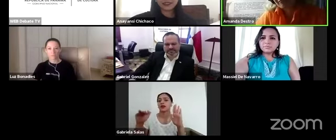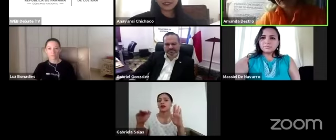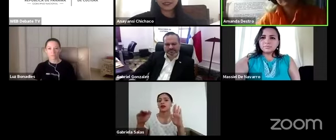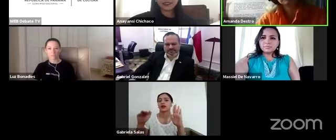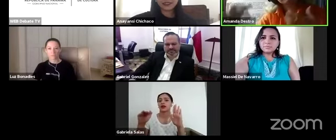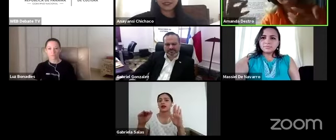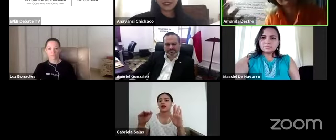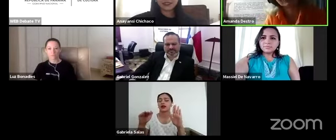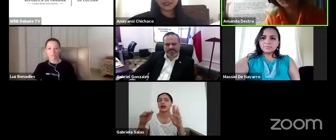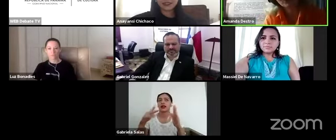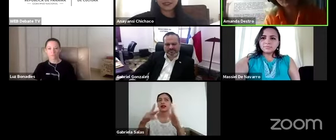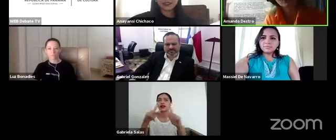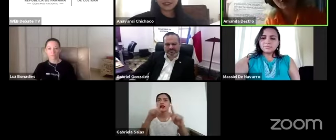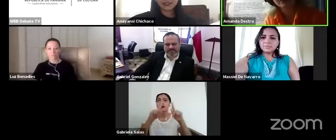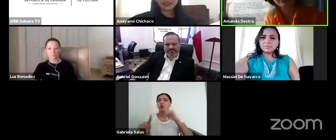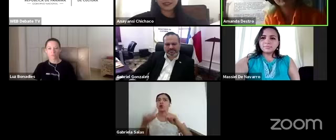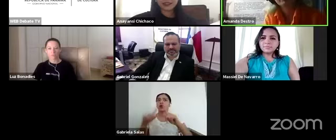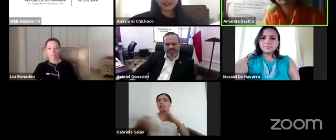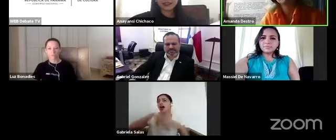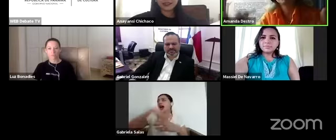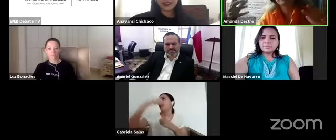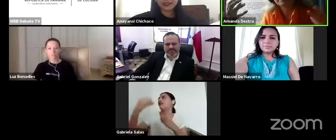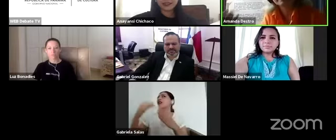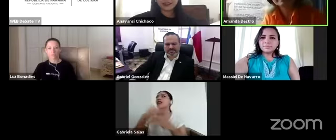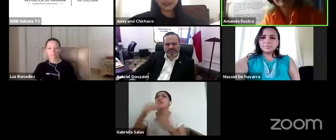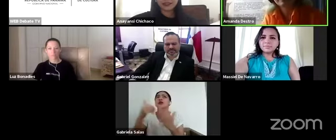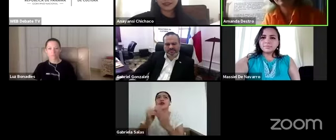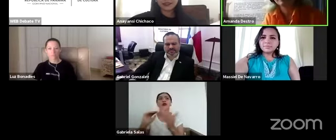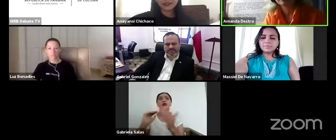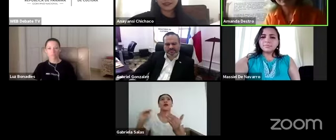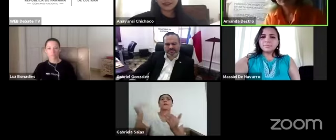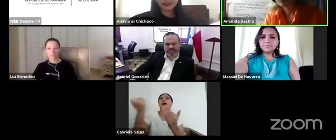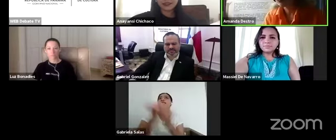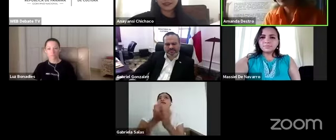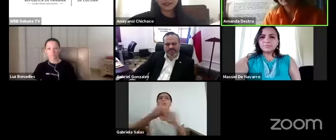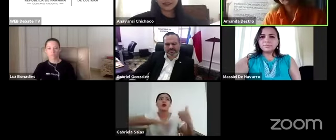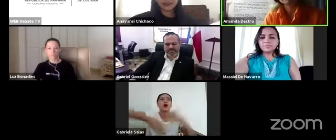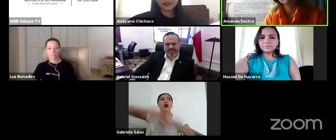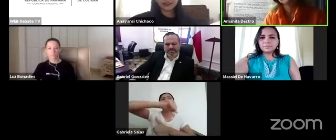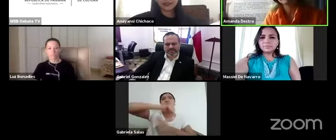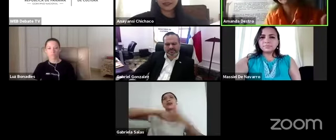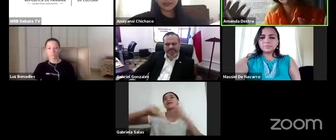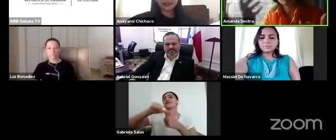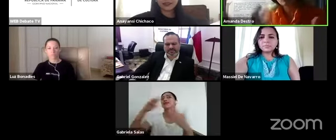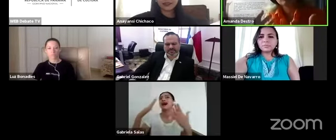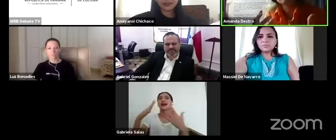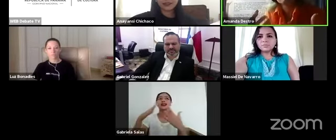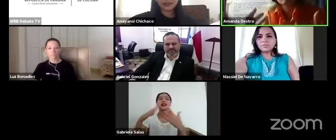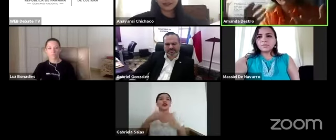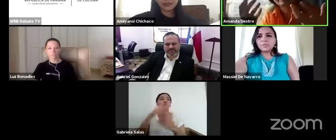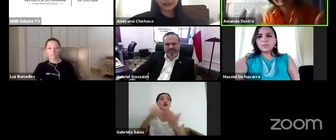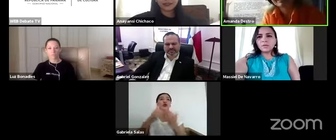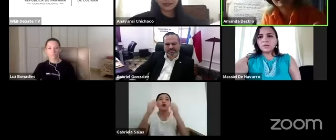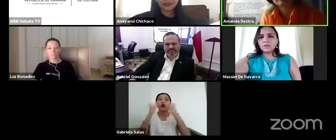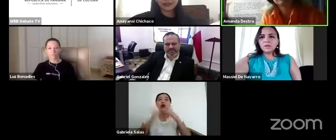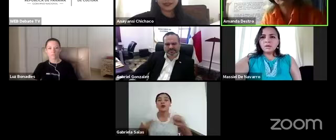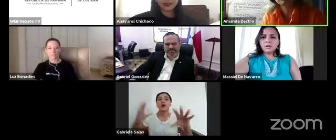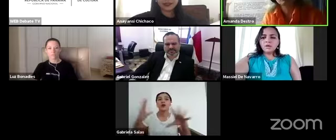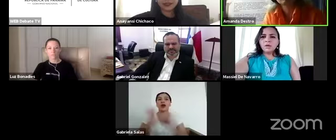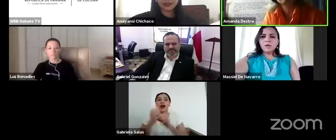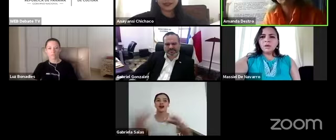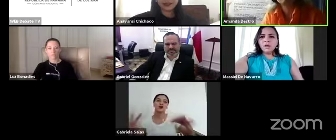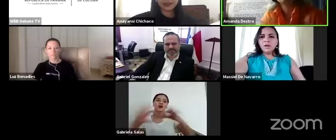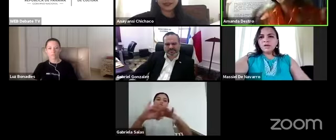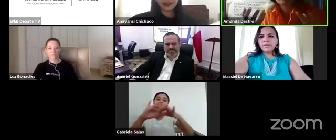encuentran afuera todo el patrimonio geológico el patrimonio ambiental todo lo que podemos hacer en conjunto con artesanos